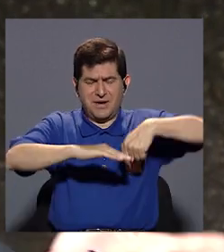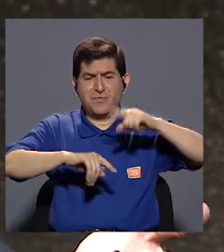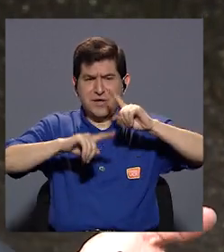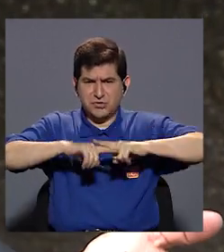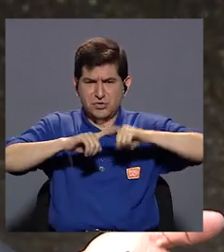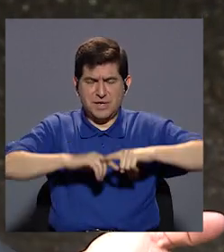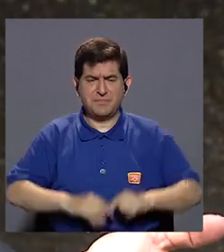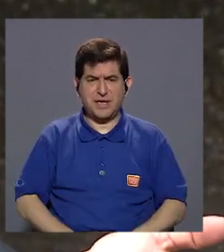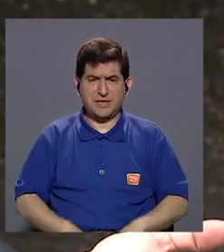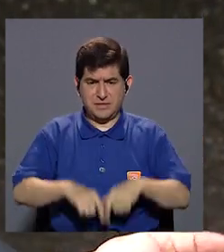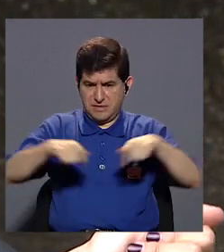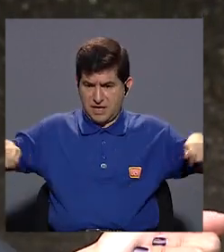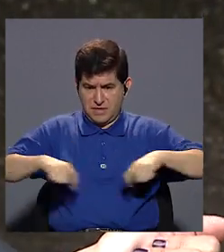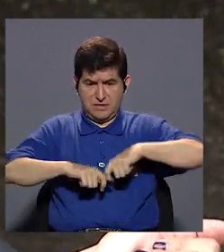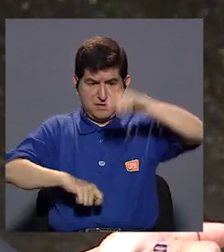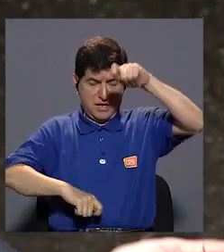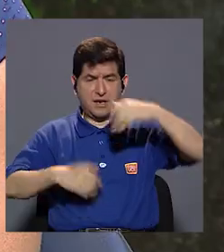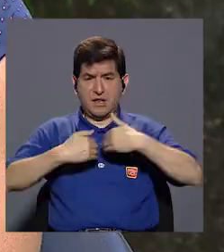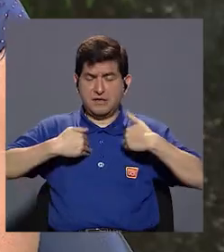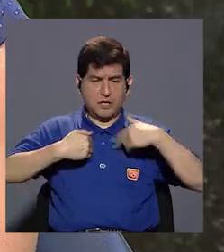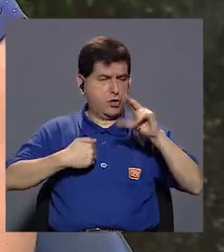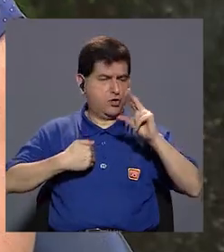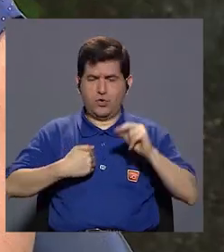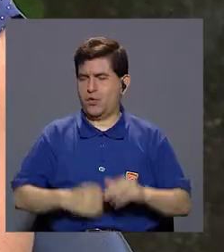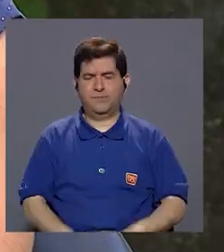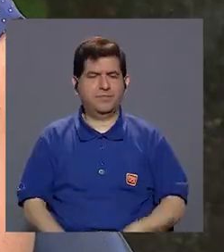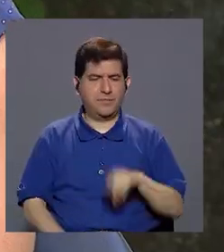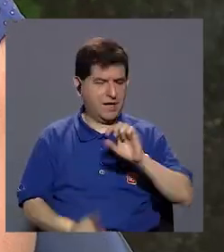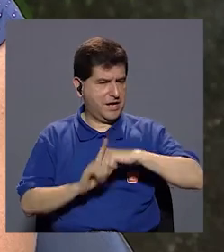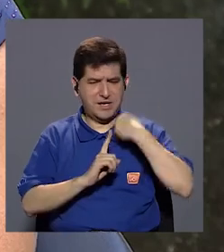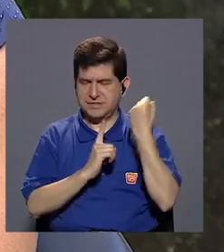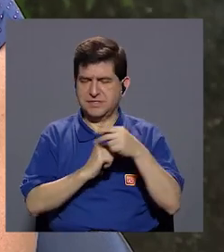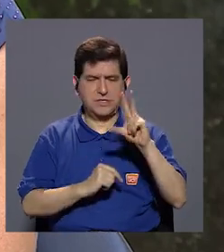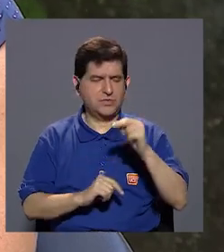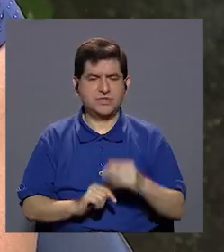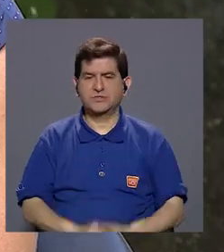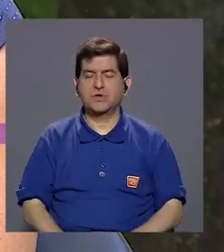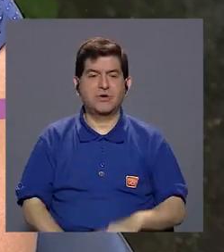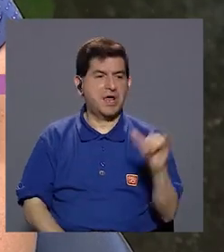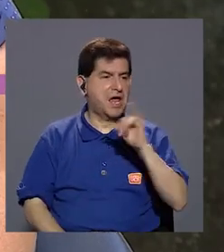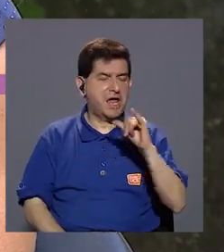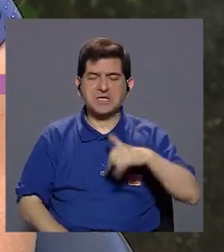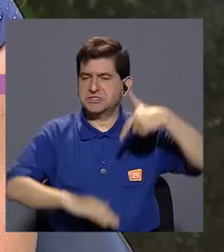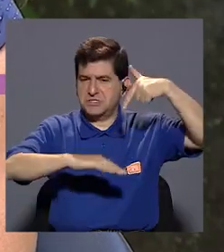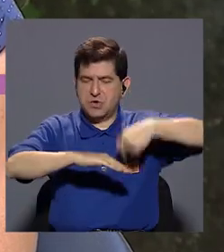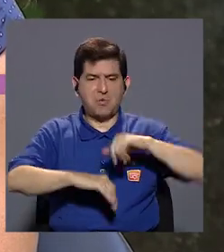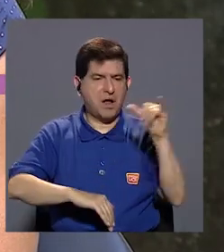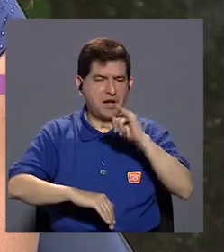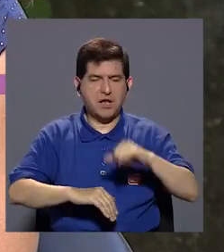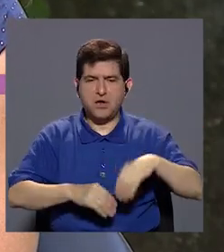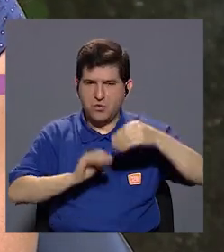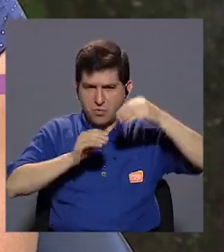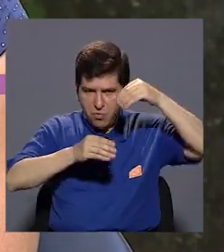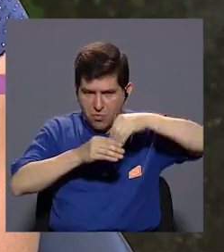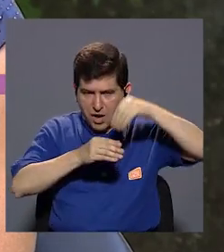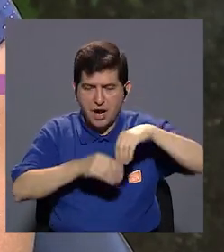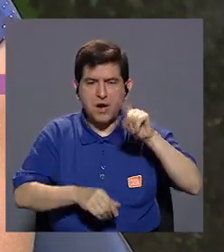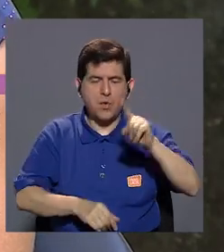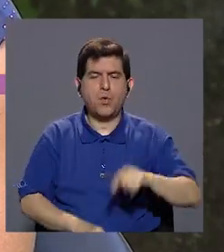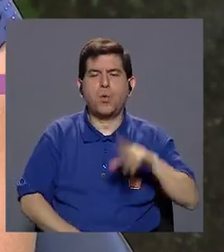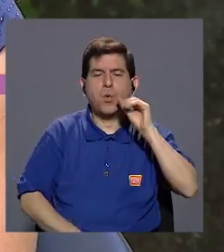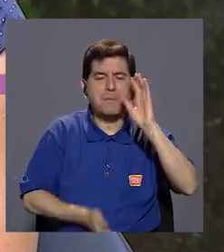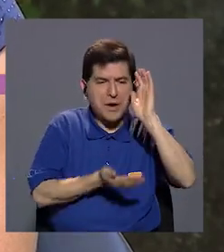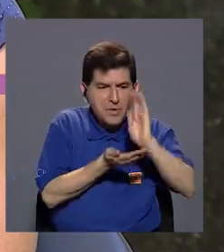del tamaño del animal? No, dependiendo del tamaño no varía. En realidad es la misma vacuna y la misma dosis para un